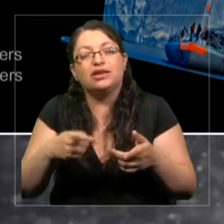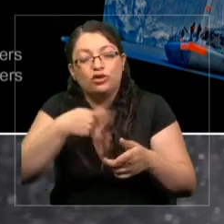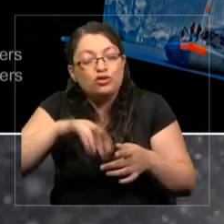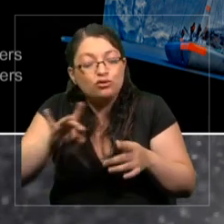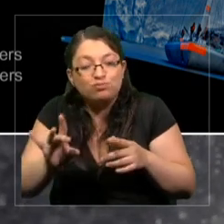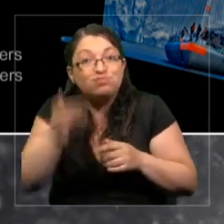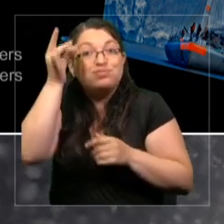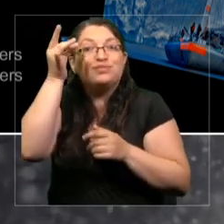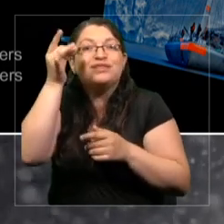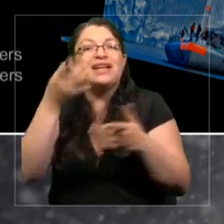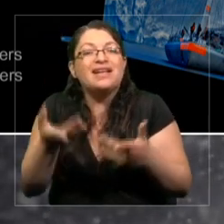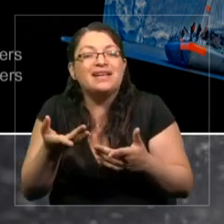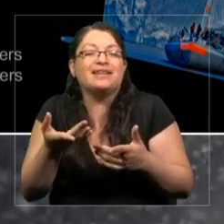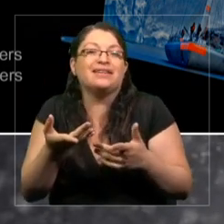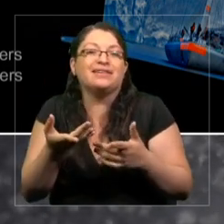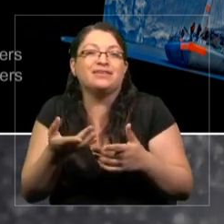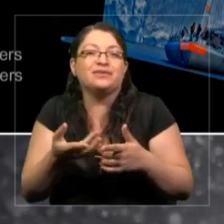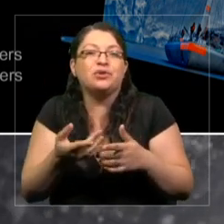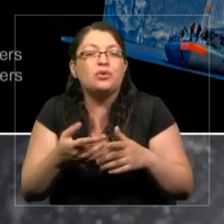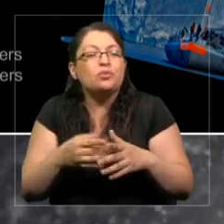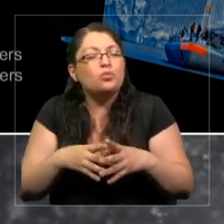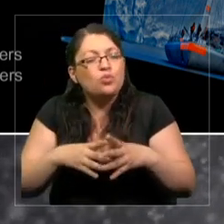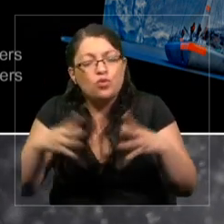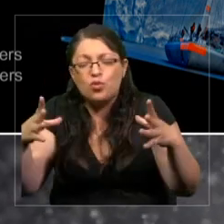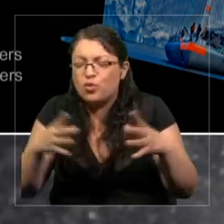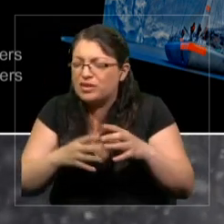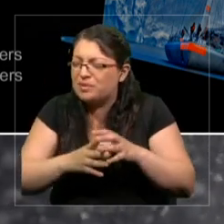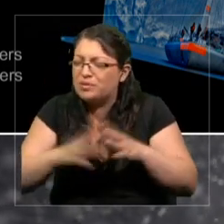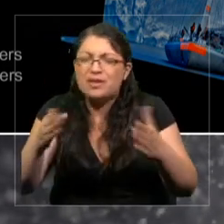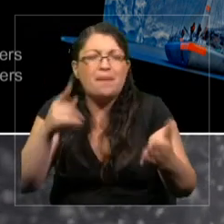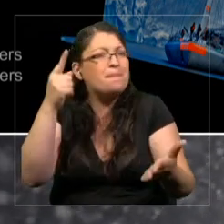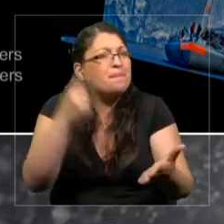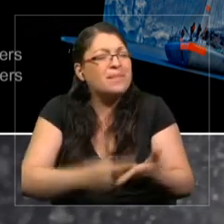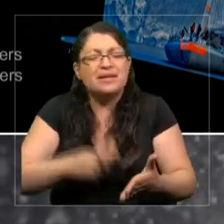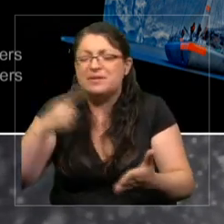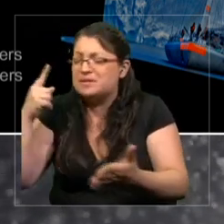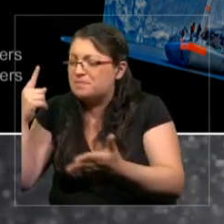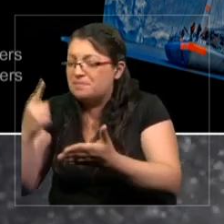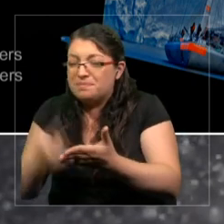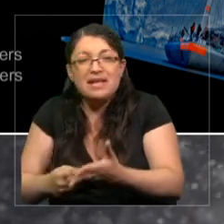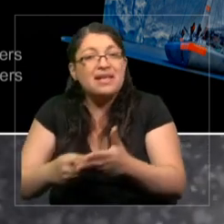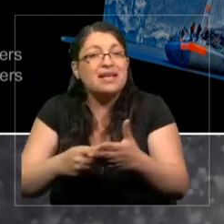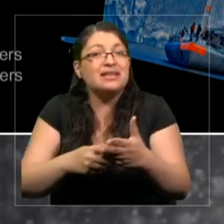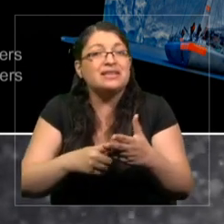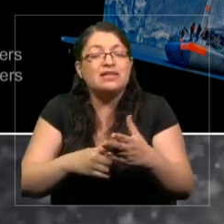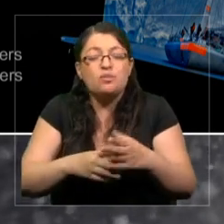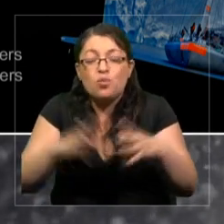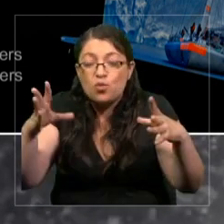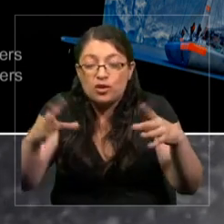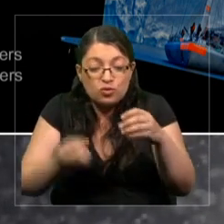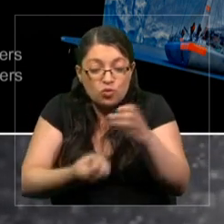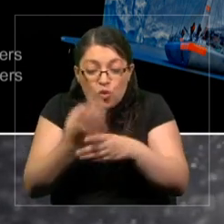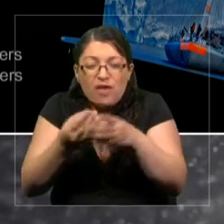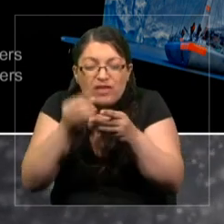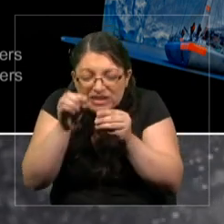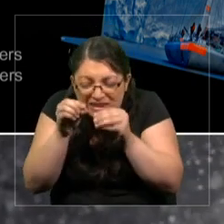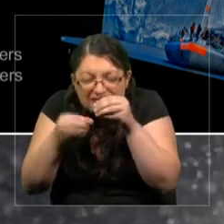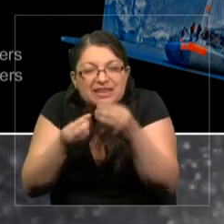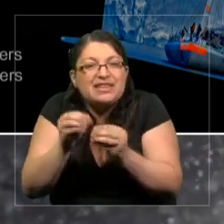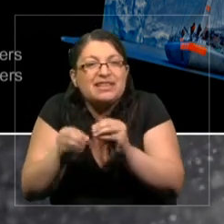miles de nuevas especies, miles de nuevos genes, pero la parte novedosa